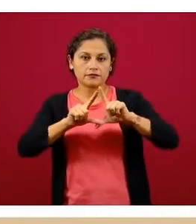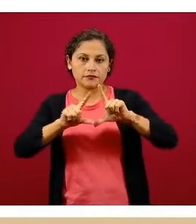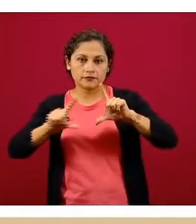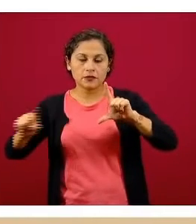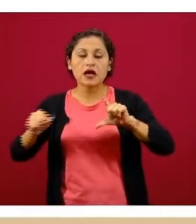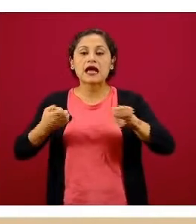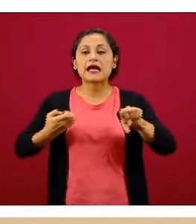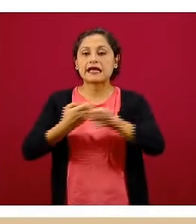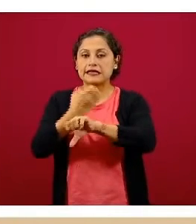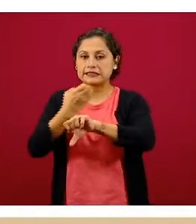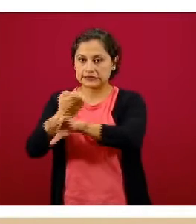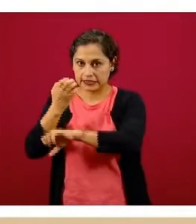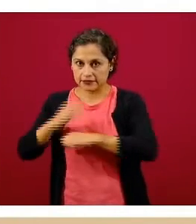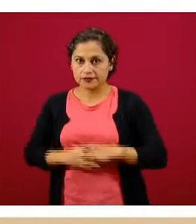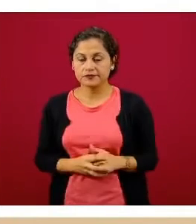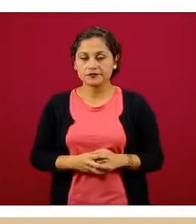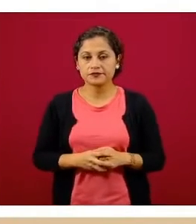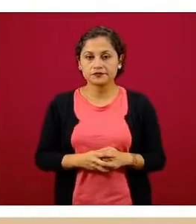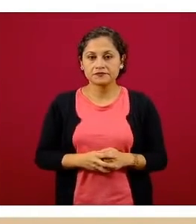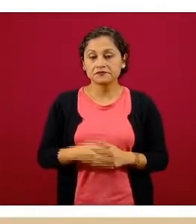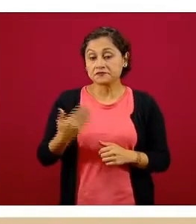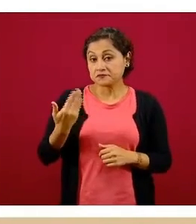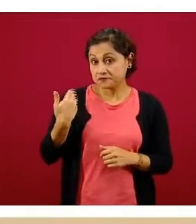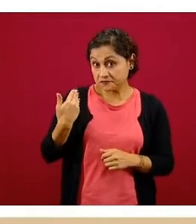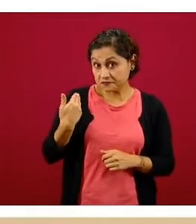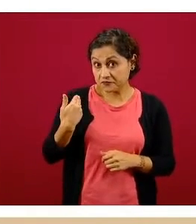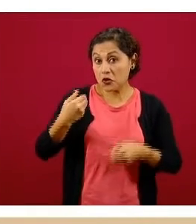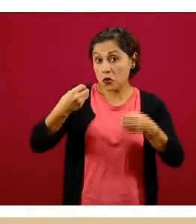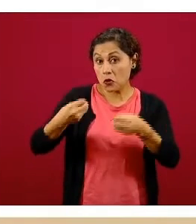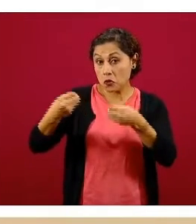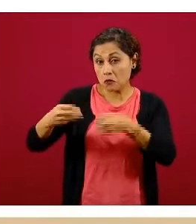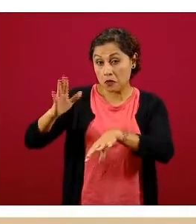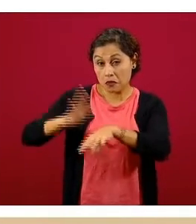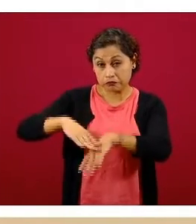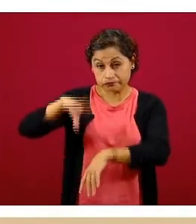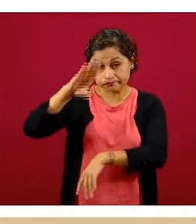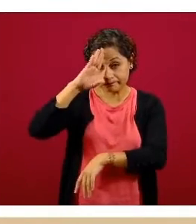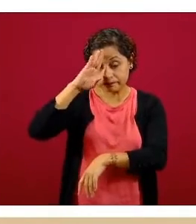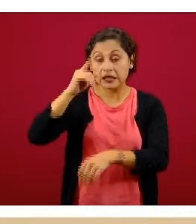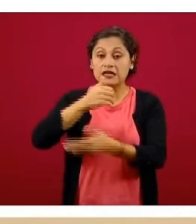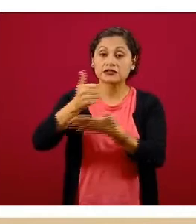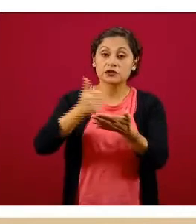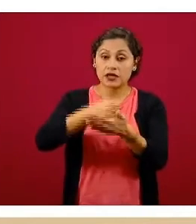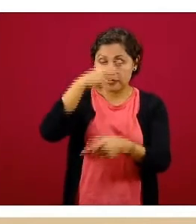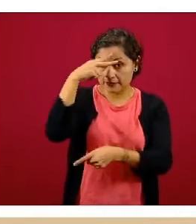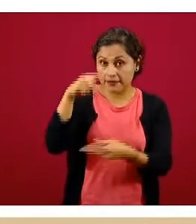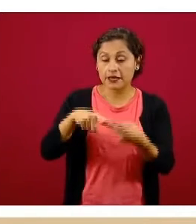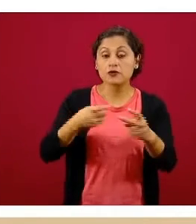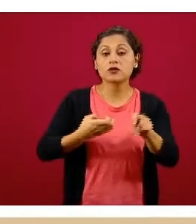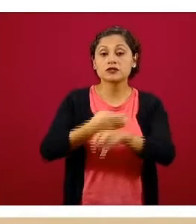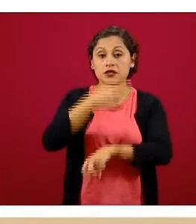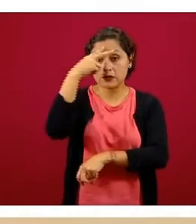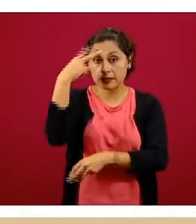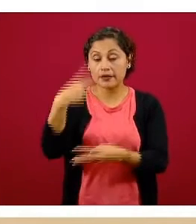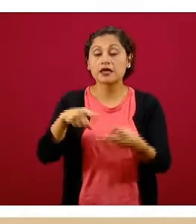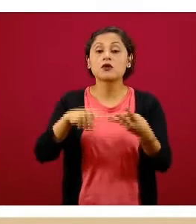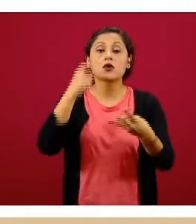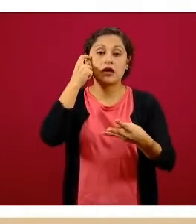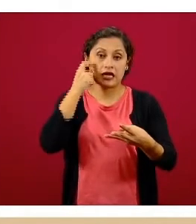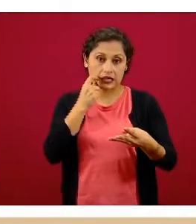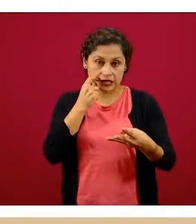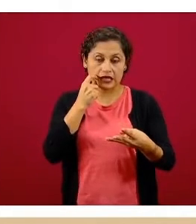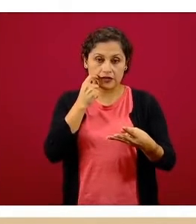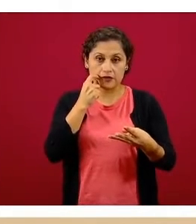Siguen los estados que en los últimos días han tenido la mayor ocupación, Ciudad de México, Estado de México, Guerrero, aunque